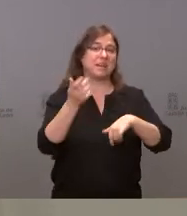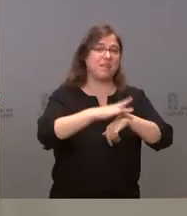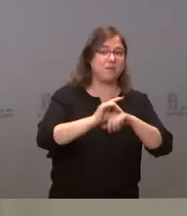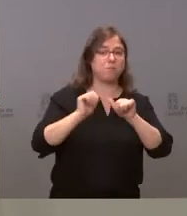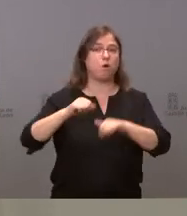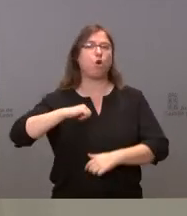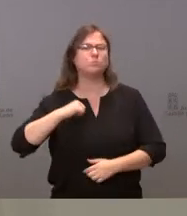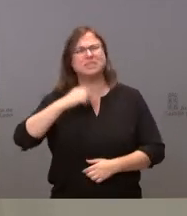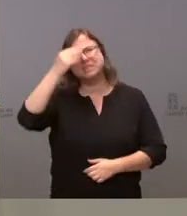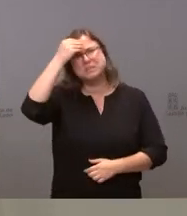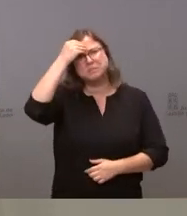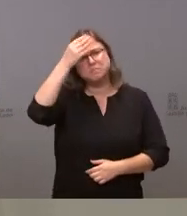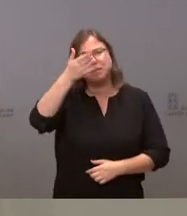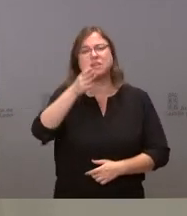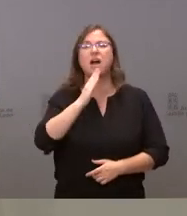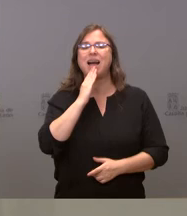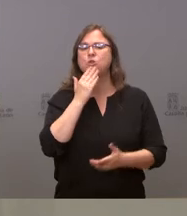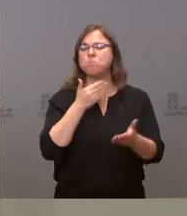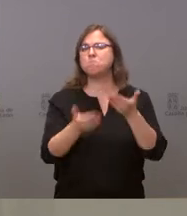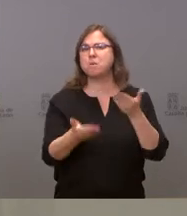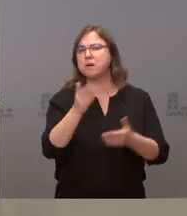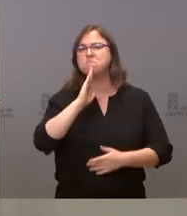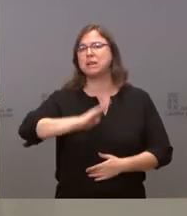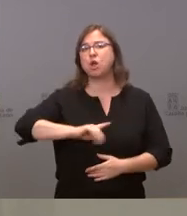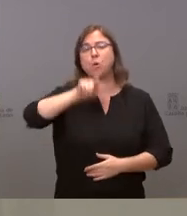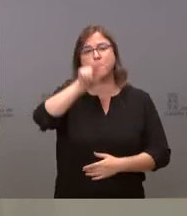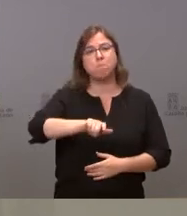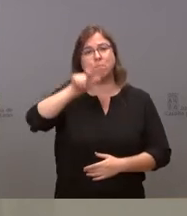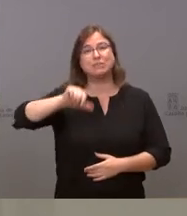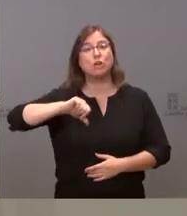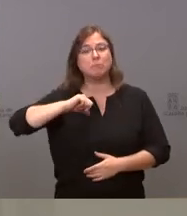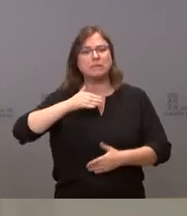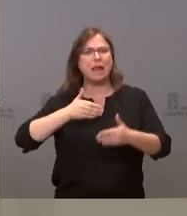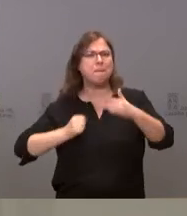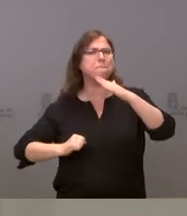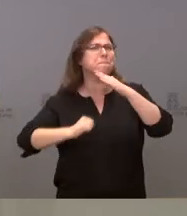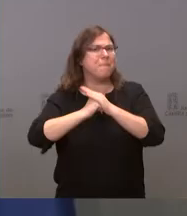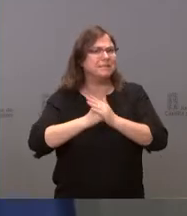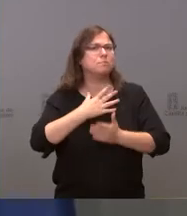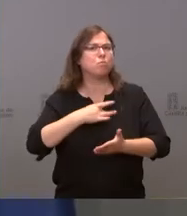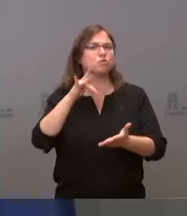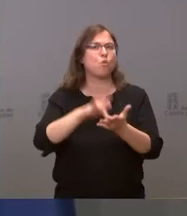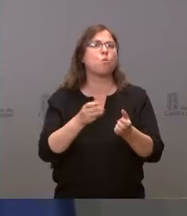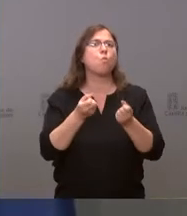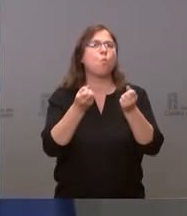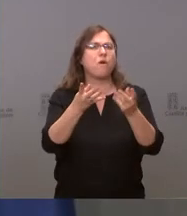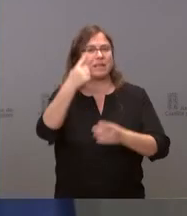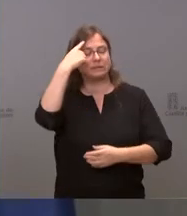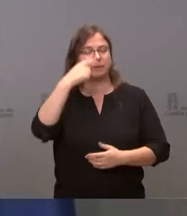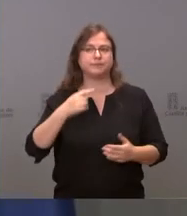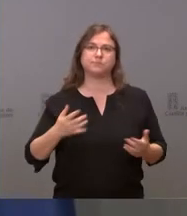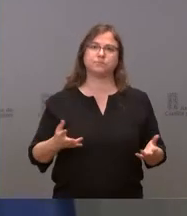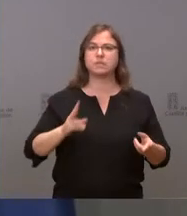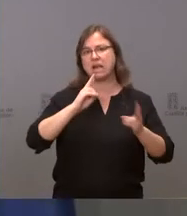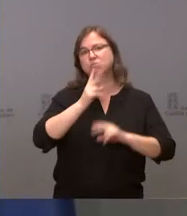o manejan estimaciones de aproximadamente a cuántas personas hospitalizadas se podría llegar. Gracias. Bueno, es difícil de